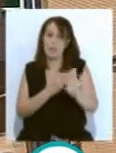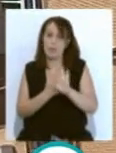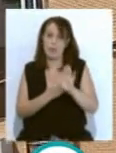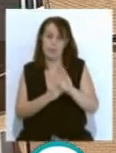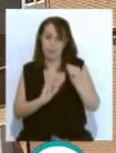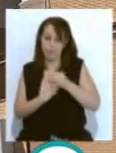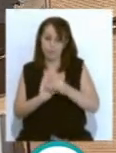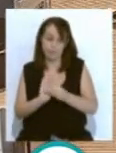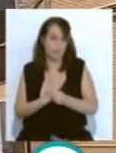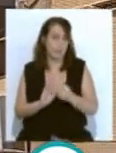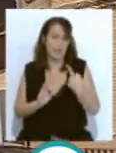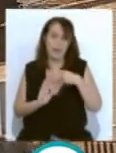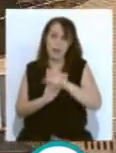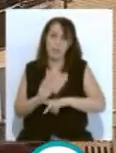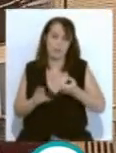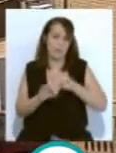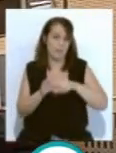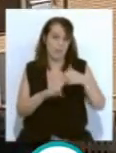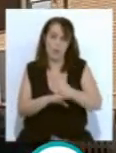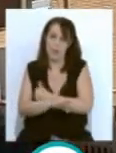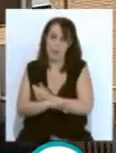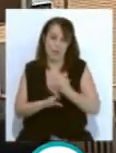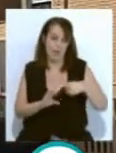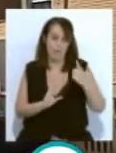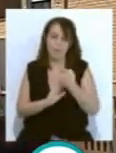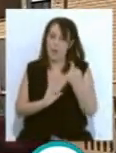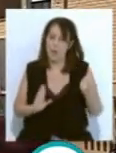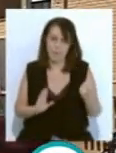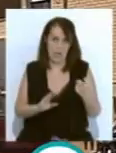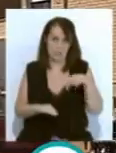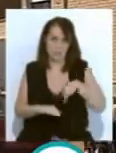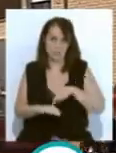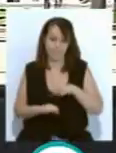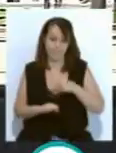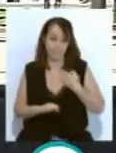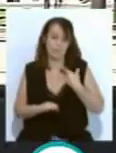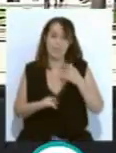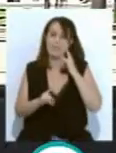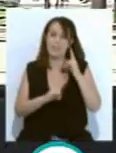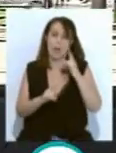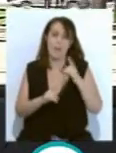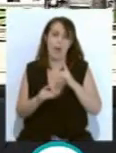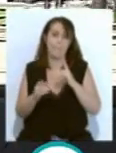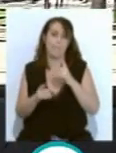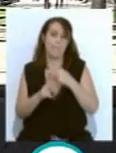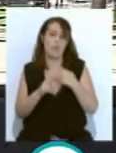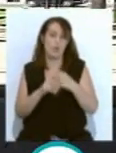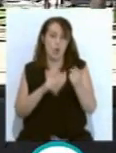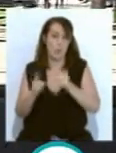borrador del Reglamento de Participación Ciudadana, que según ha asegurado, tampoco ha contado con los partidos de la oposición.